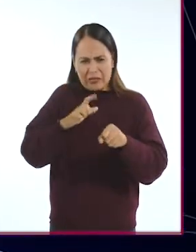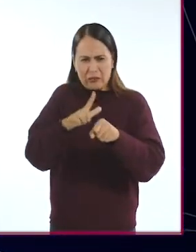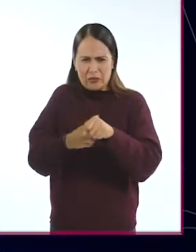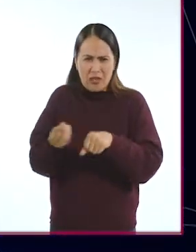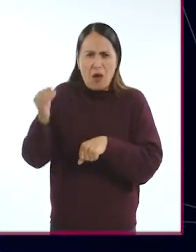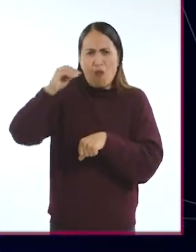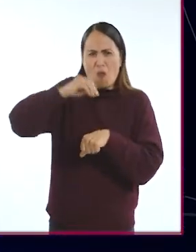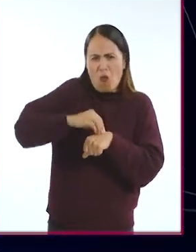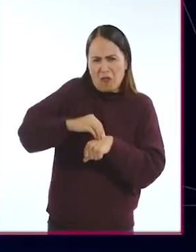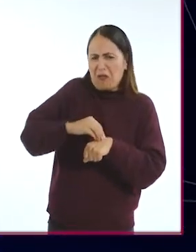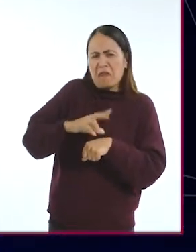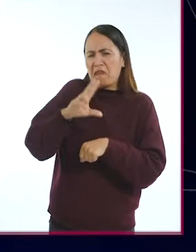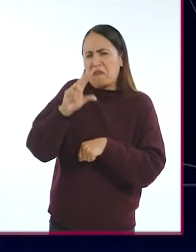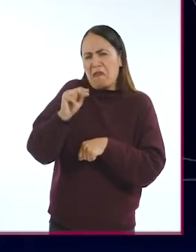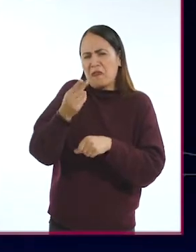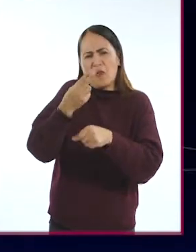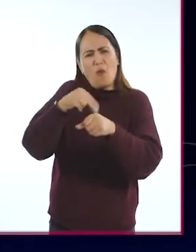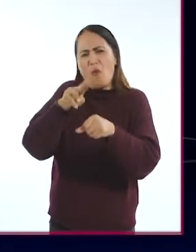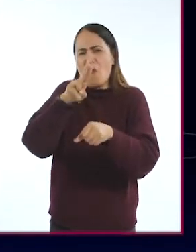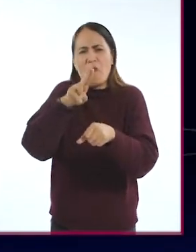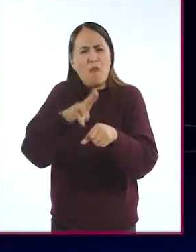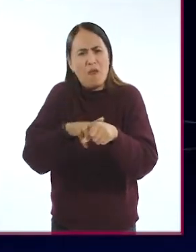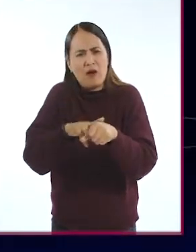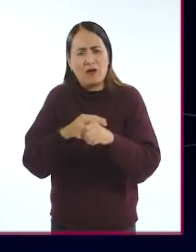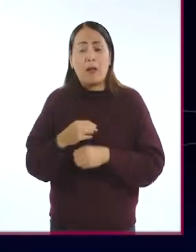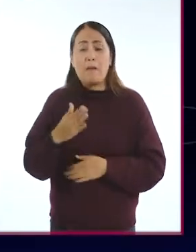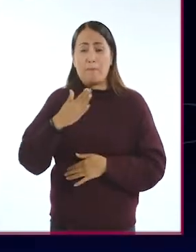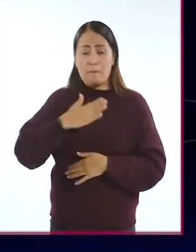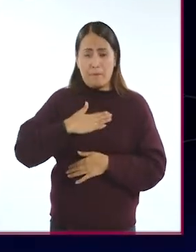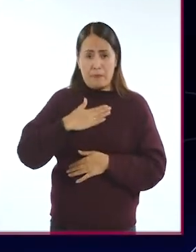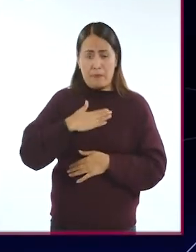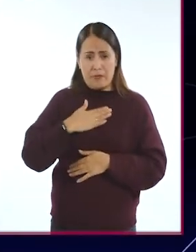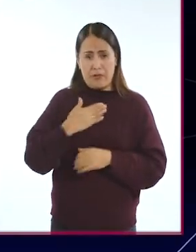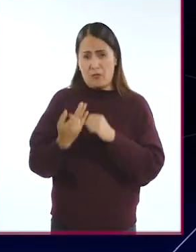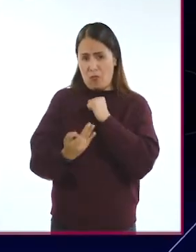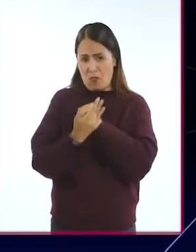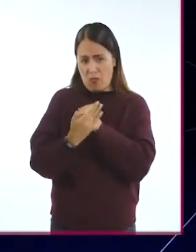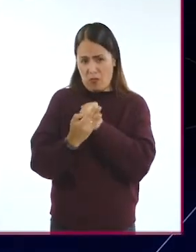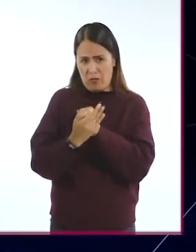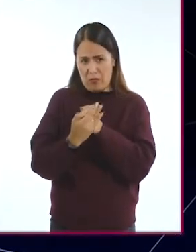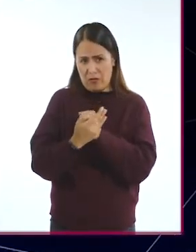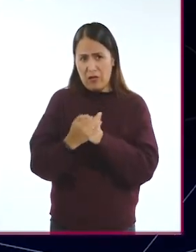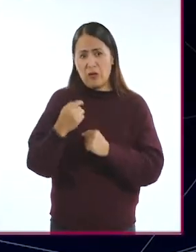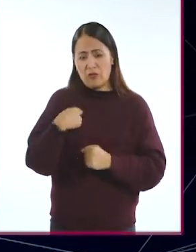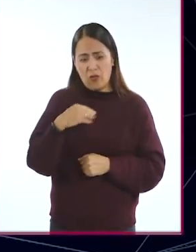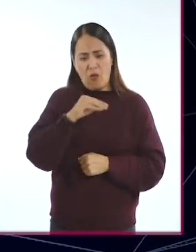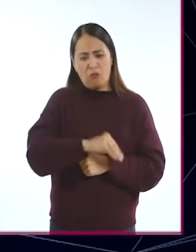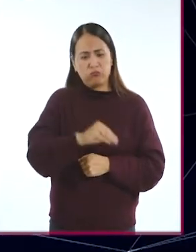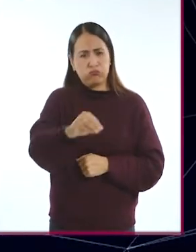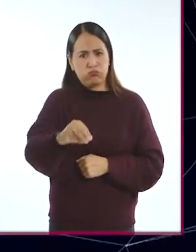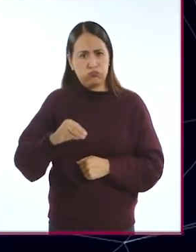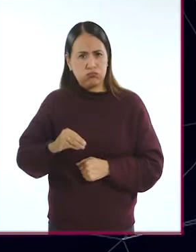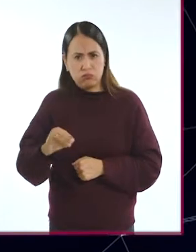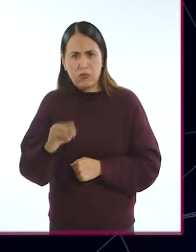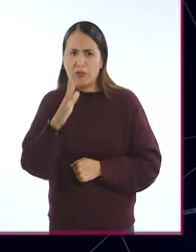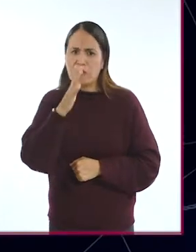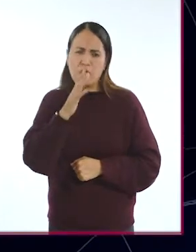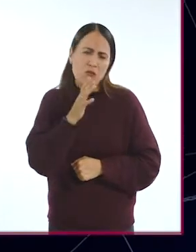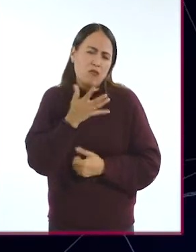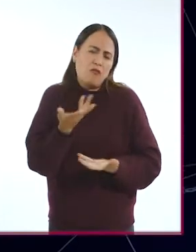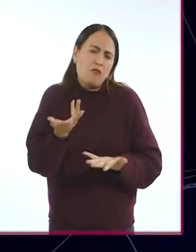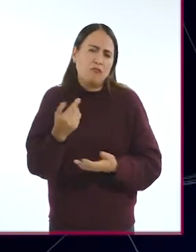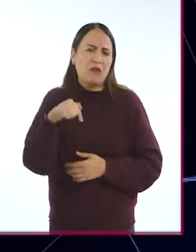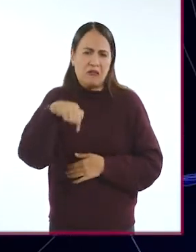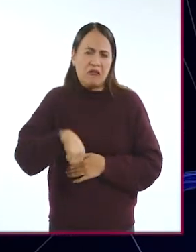especial más que lo que usa cualquier otra persona. La ventaja que yo le veo nada más es que no tengo que desplazarme, ir a las